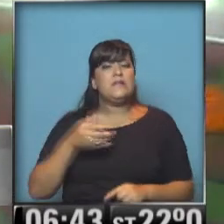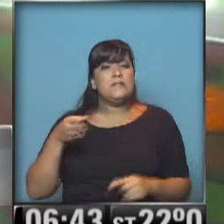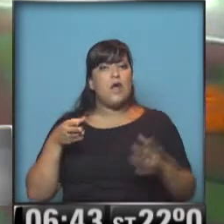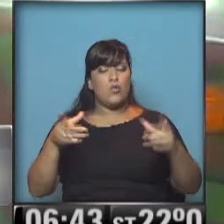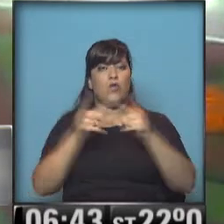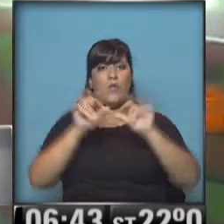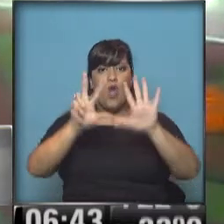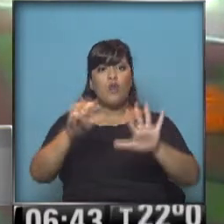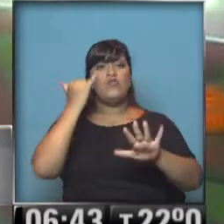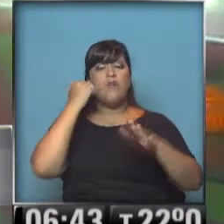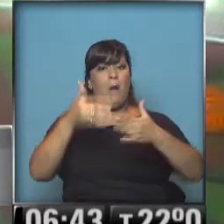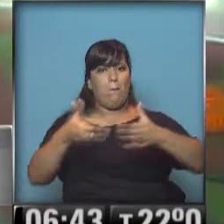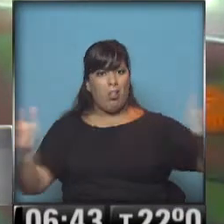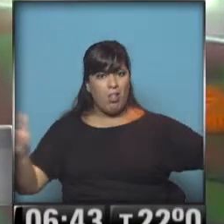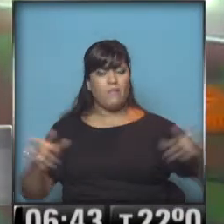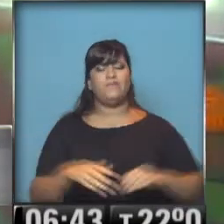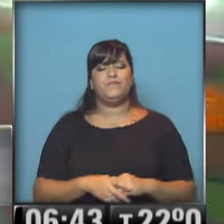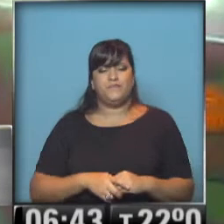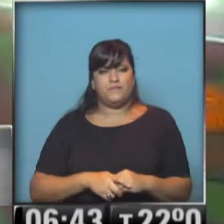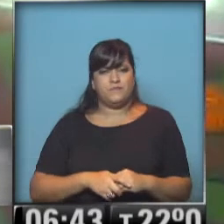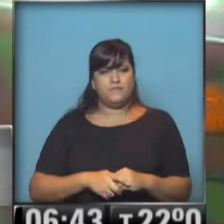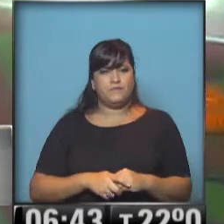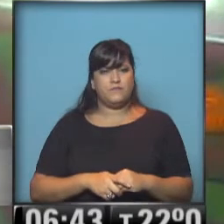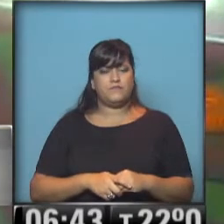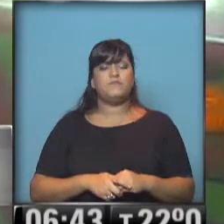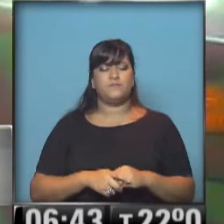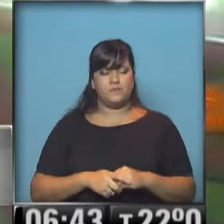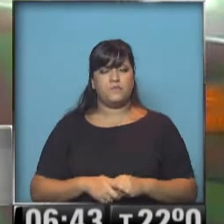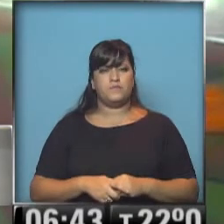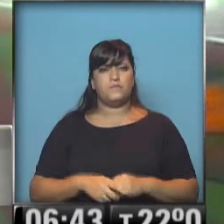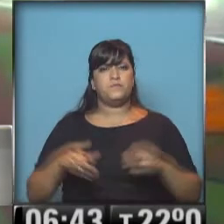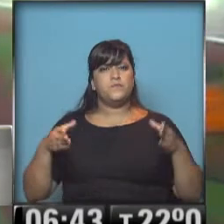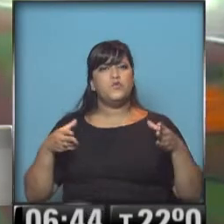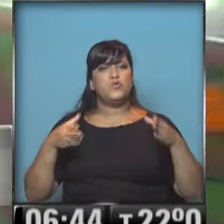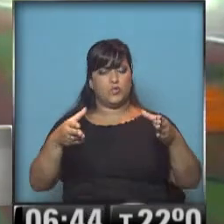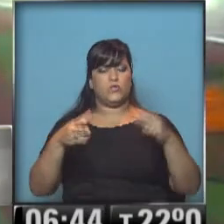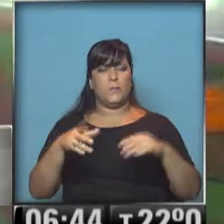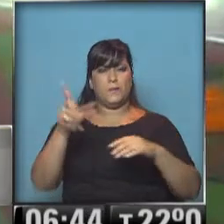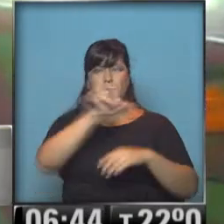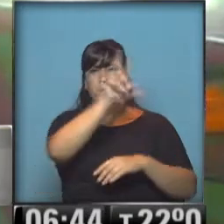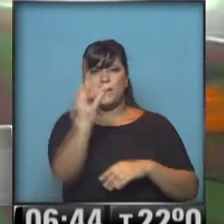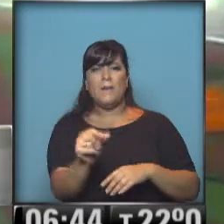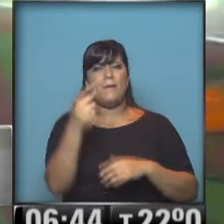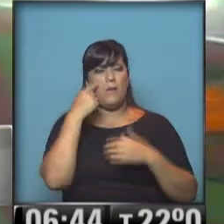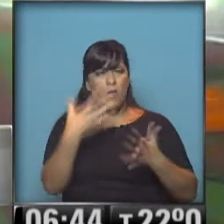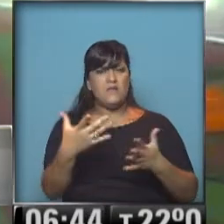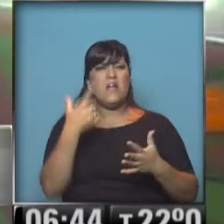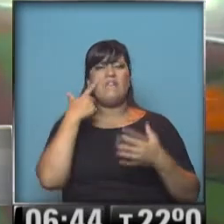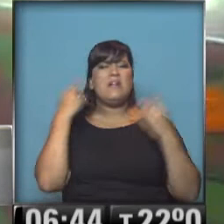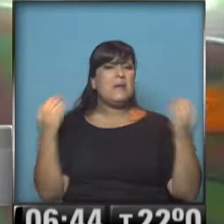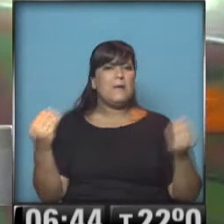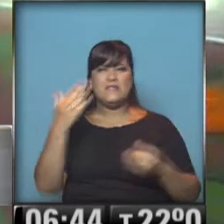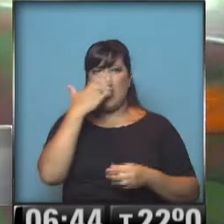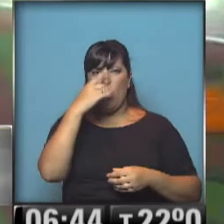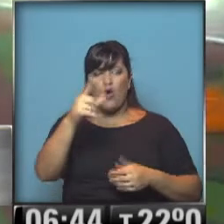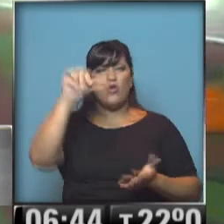quedó habilitada. Y vamos entonces a la ruta nacional 8 y vamos a determinar entonces, a través del mapa, qué está ocurriendo a la altura de Córdoba,